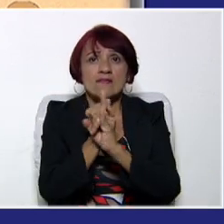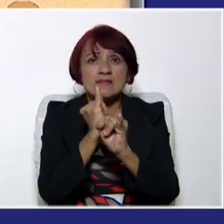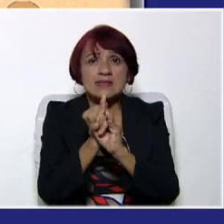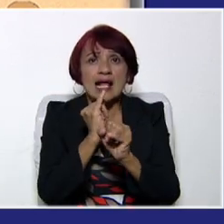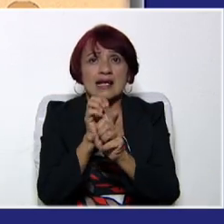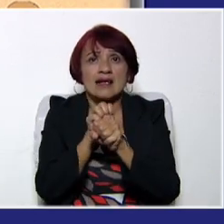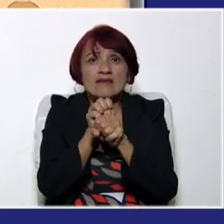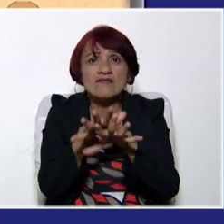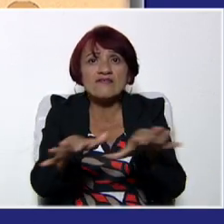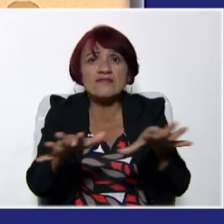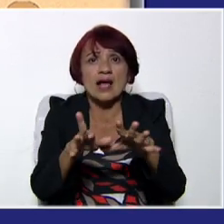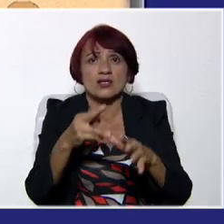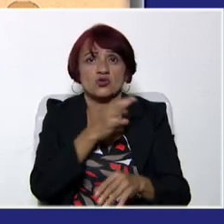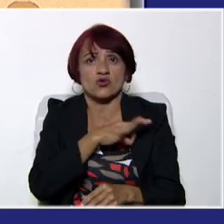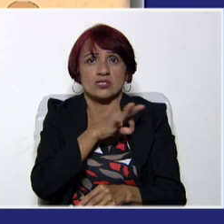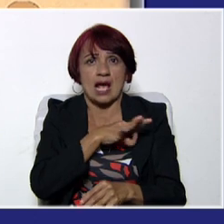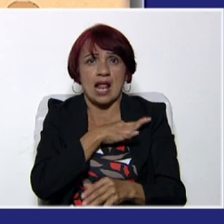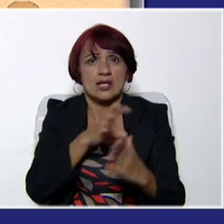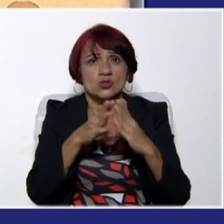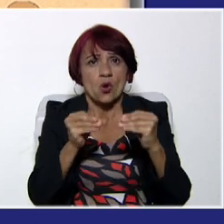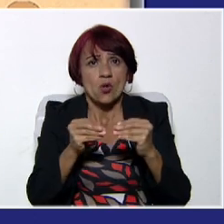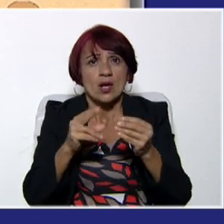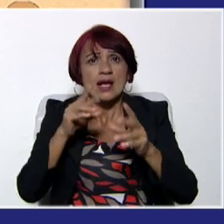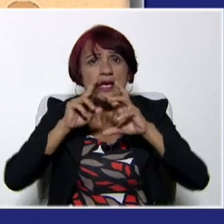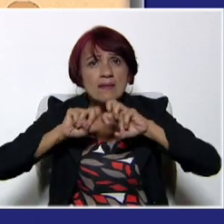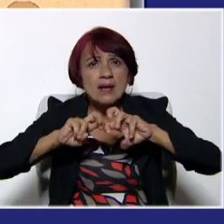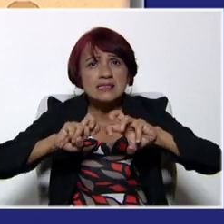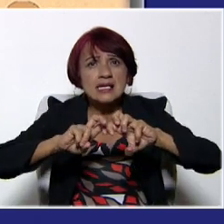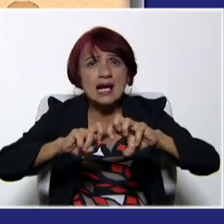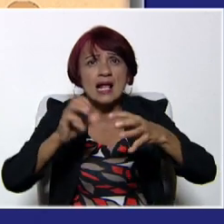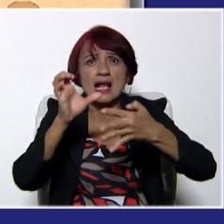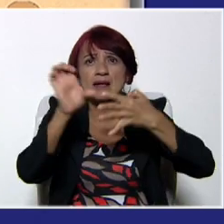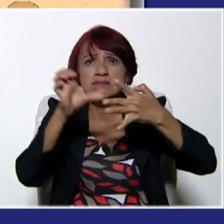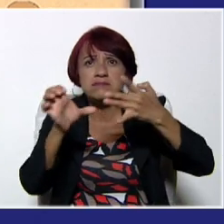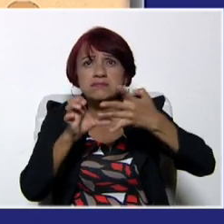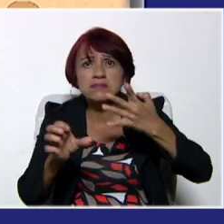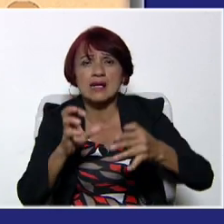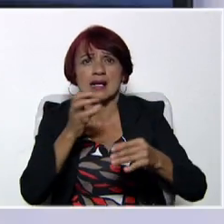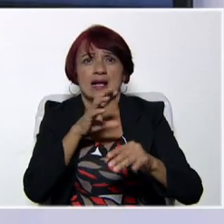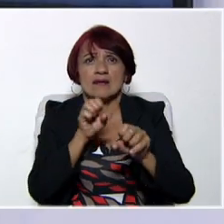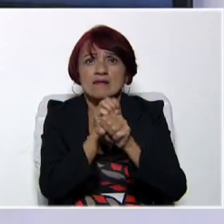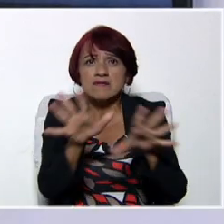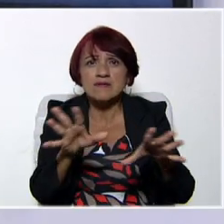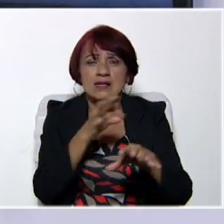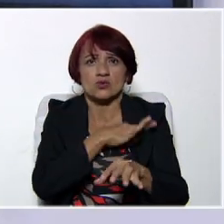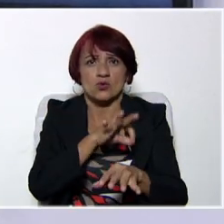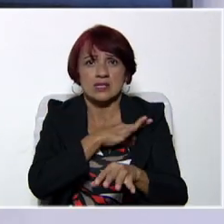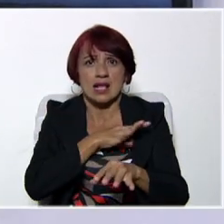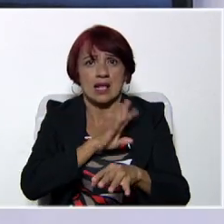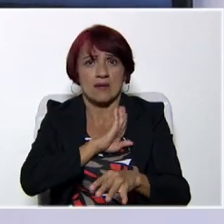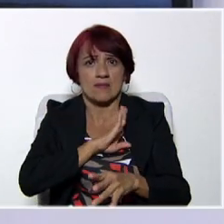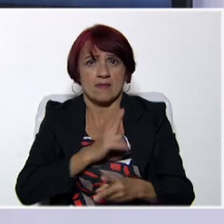e investiga los aspectos claves de las redes sociales en nuestra vida cotidiana.